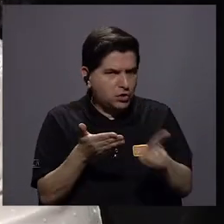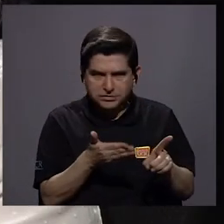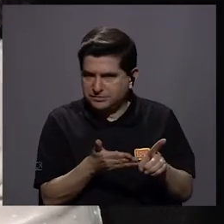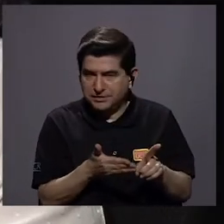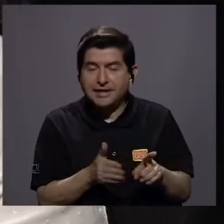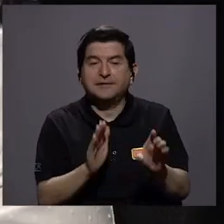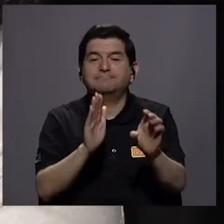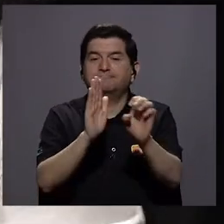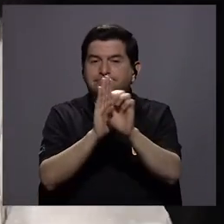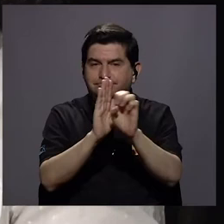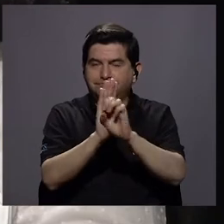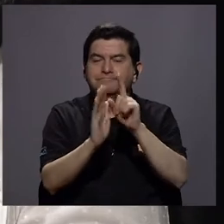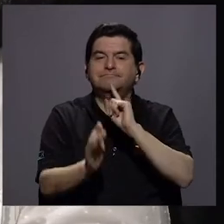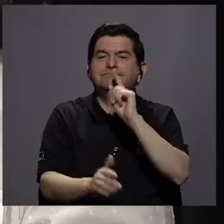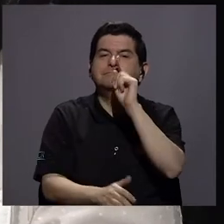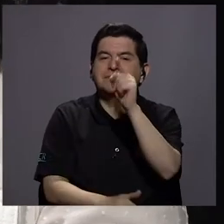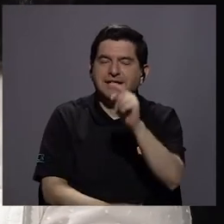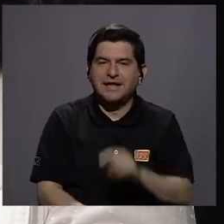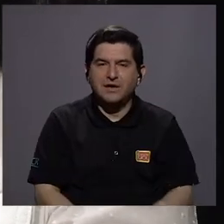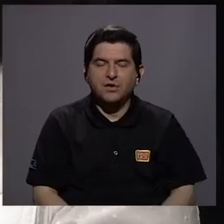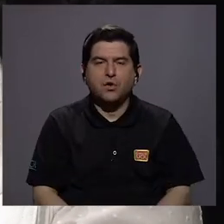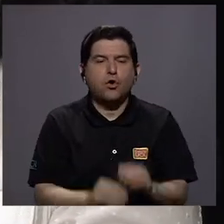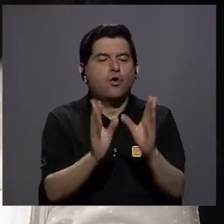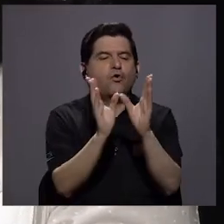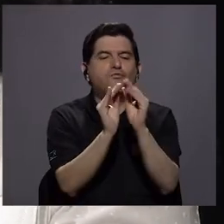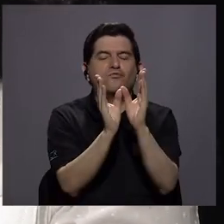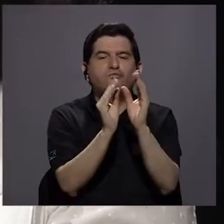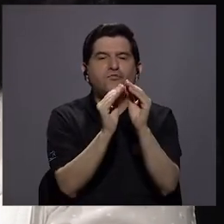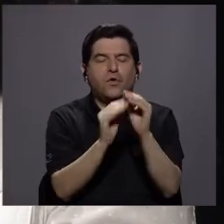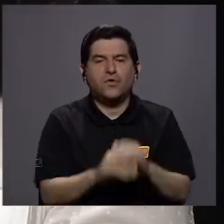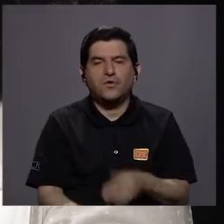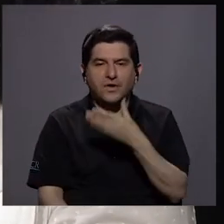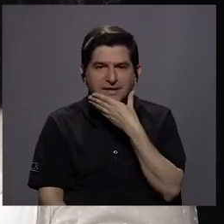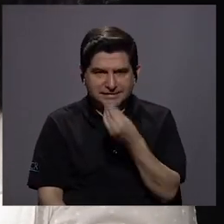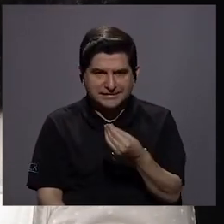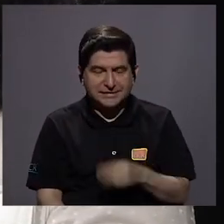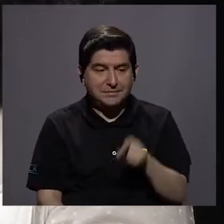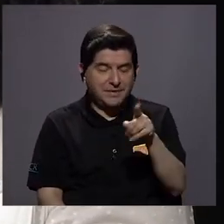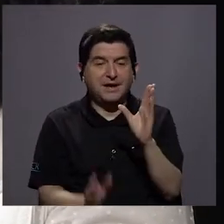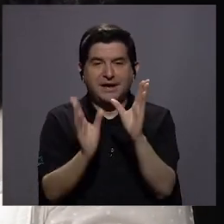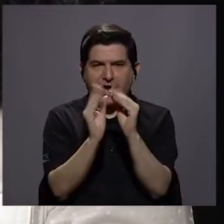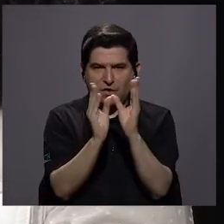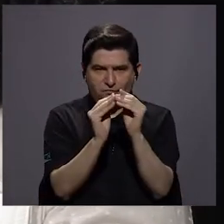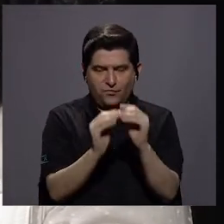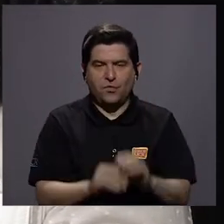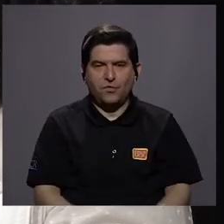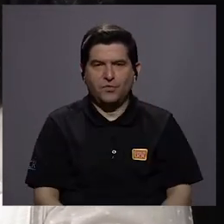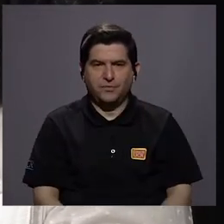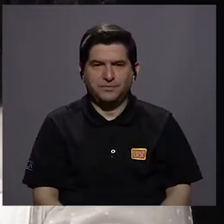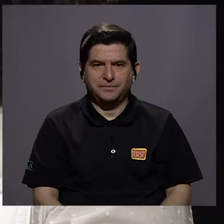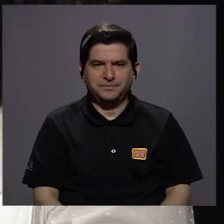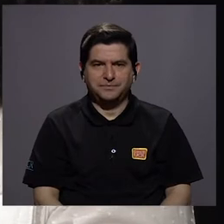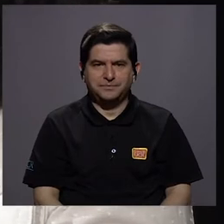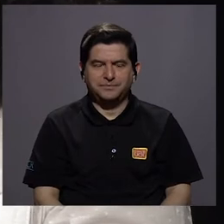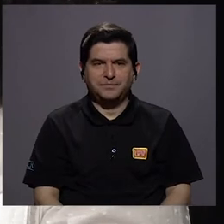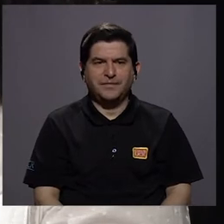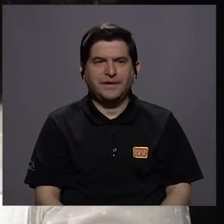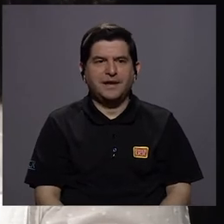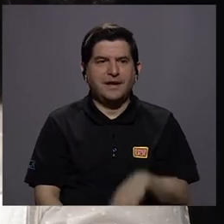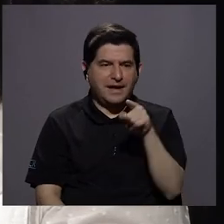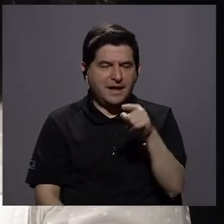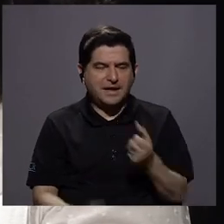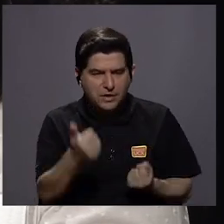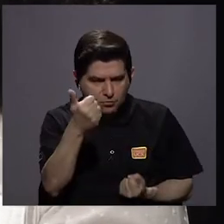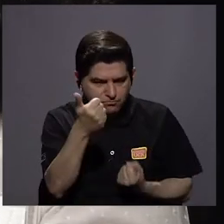Por ejemplo, usted mencionaba lo del foro en diciembre. Ese foro es un foro que está siendo